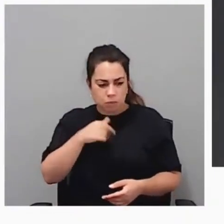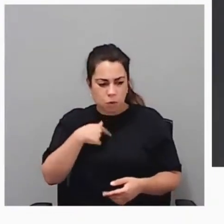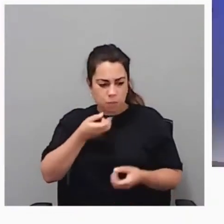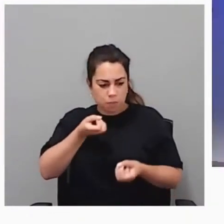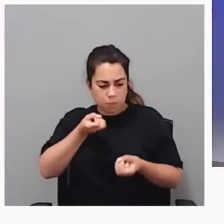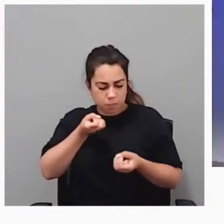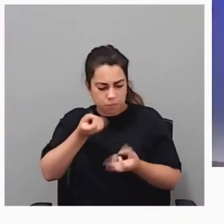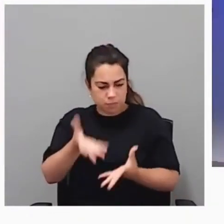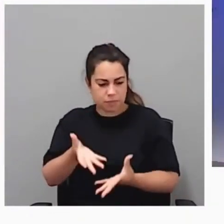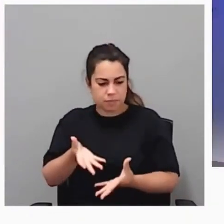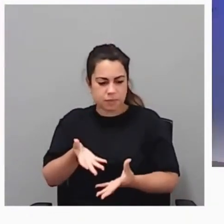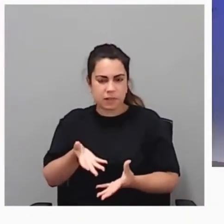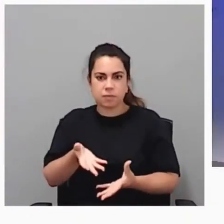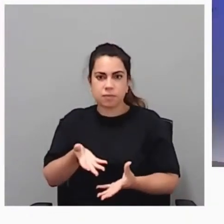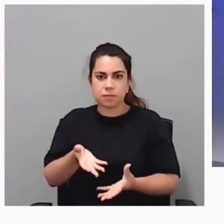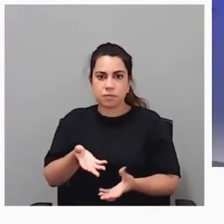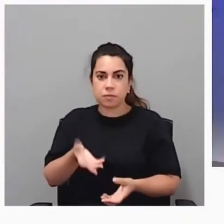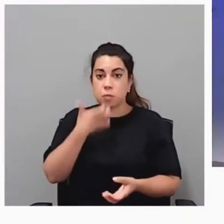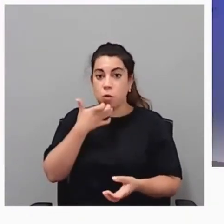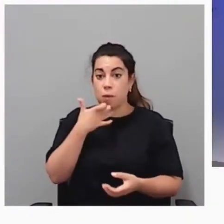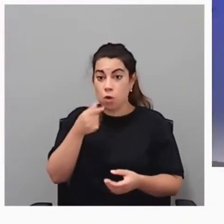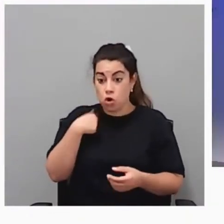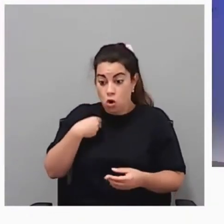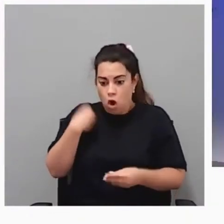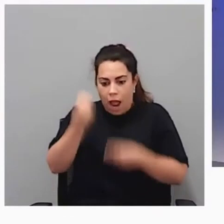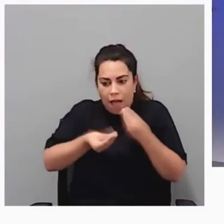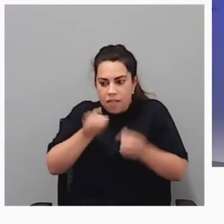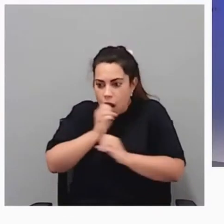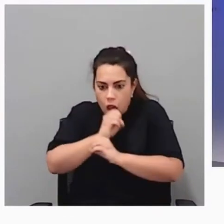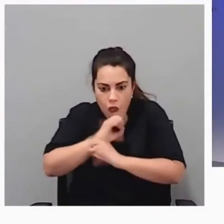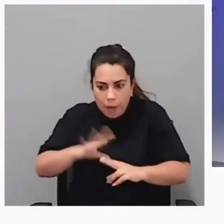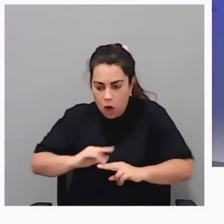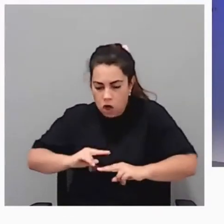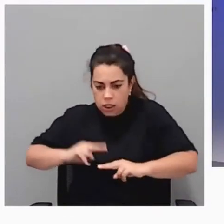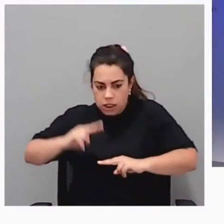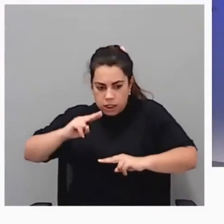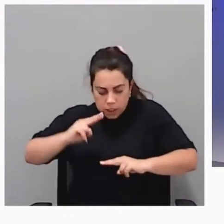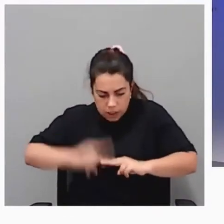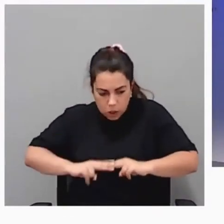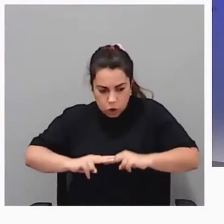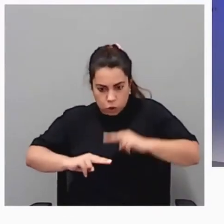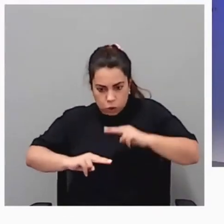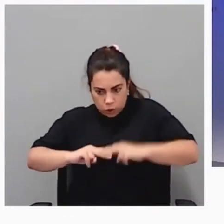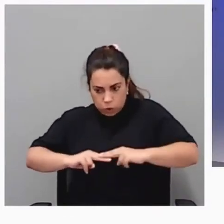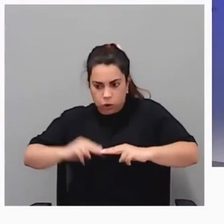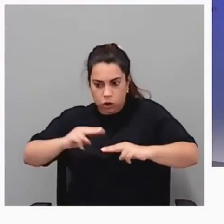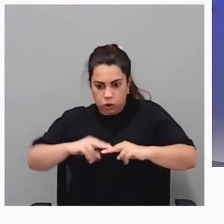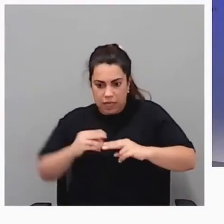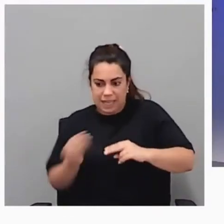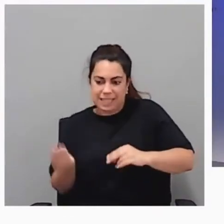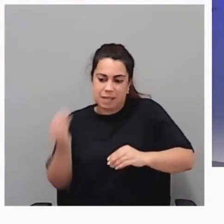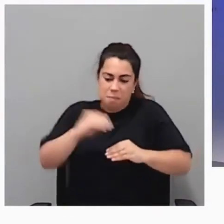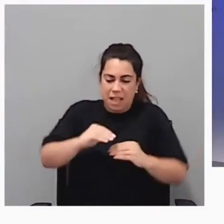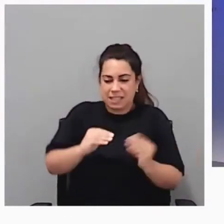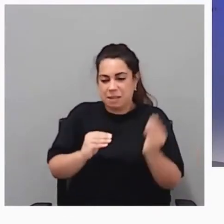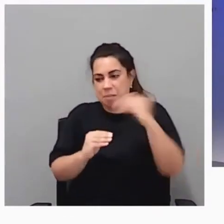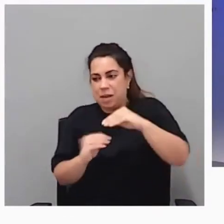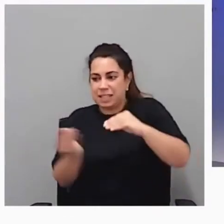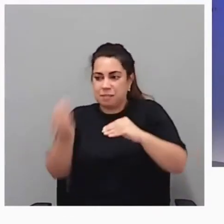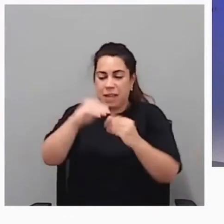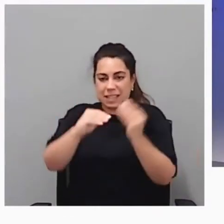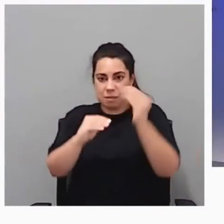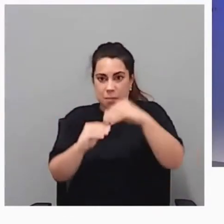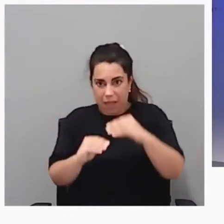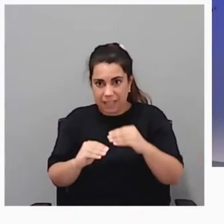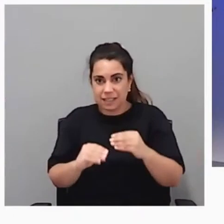terminado ese edificio, pero tan importante es el bloque que vamos a dejar para que ese edificio futuro sea el que merecen las futuras